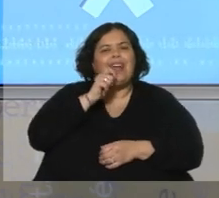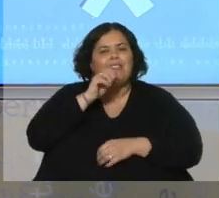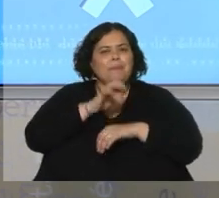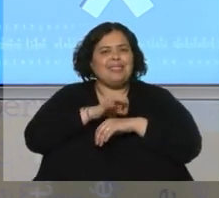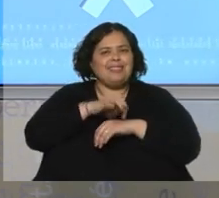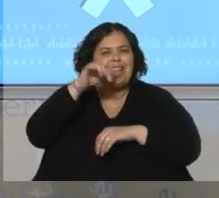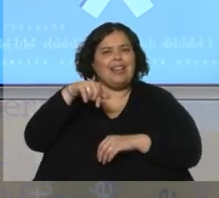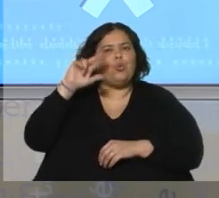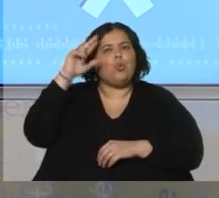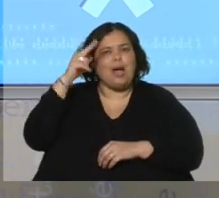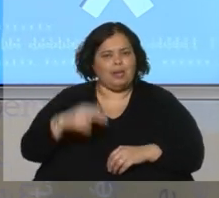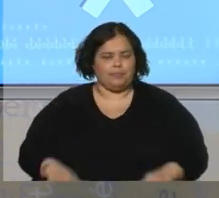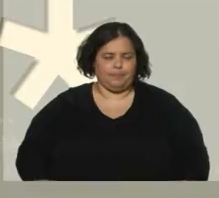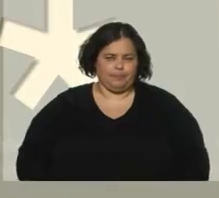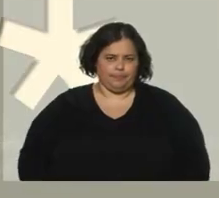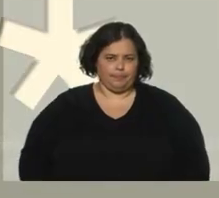país.